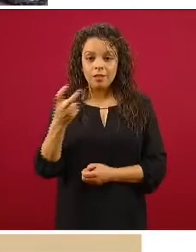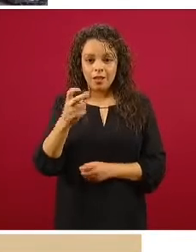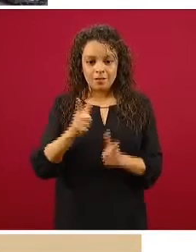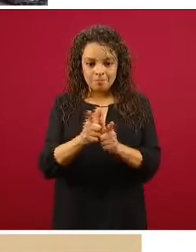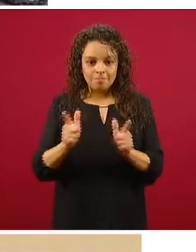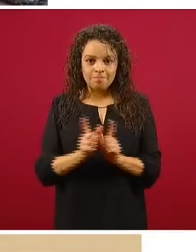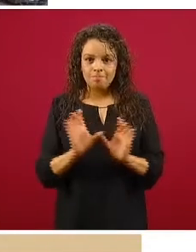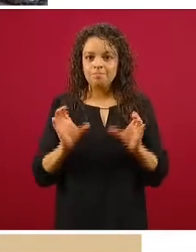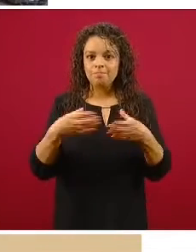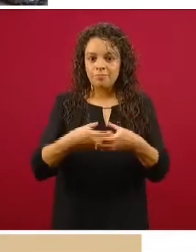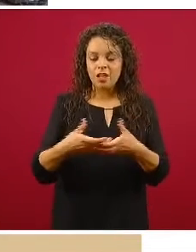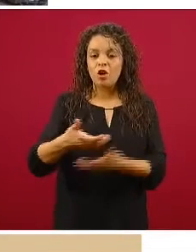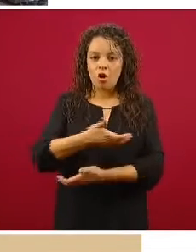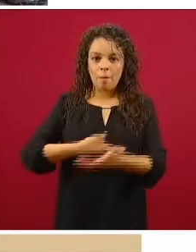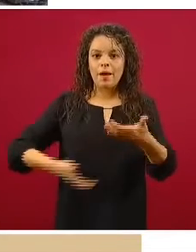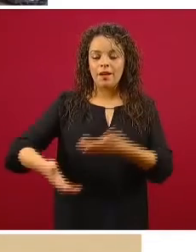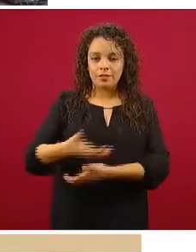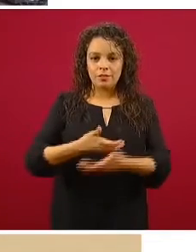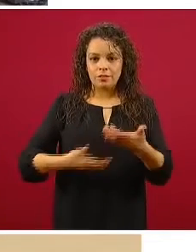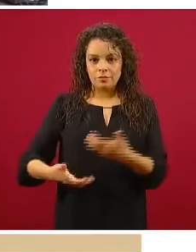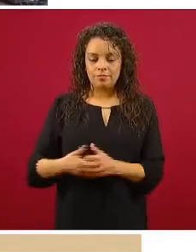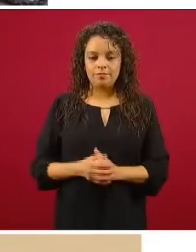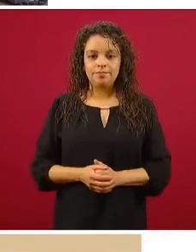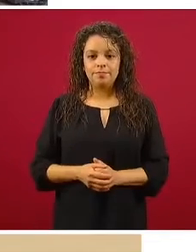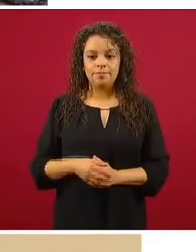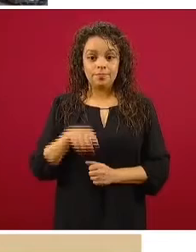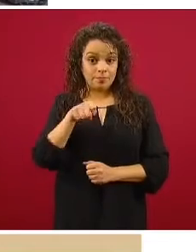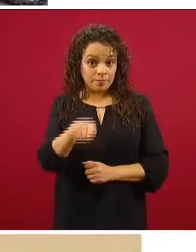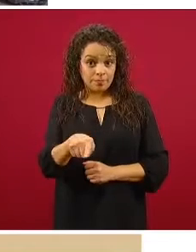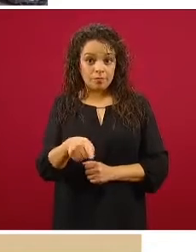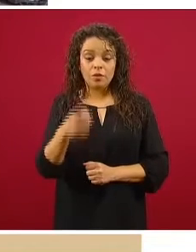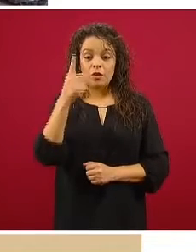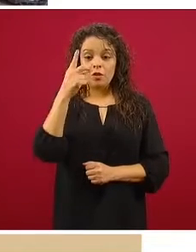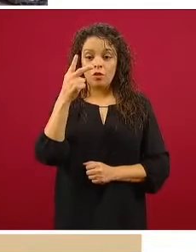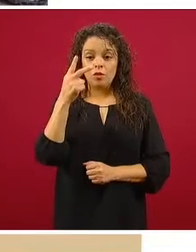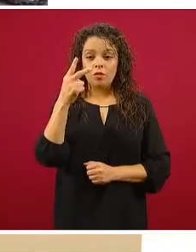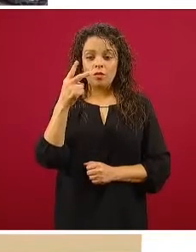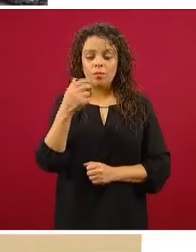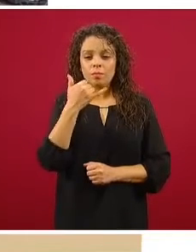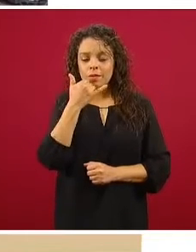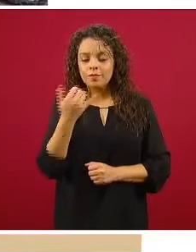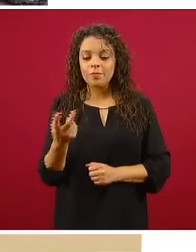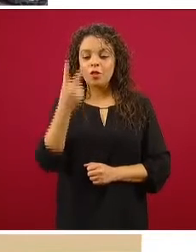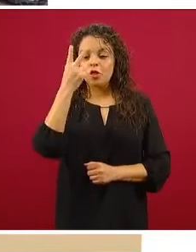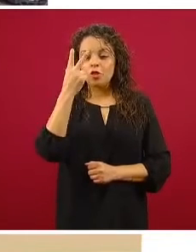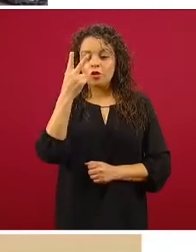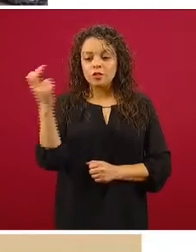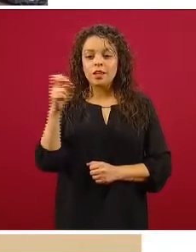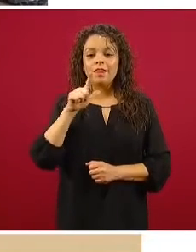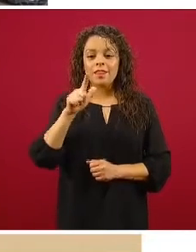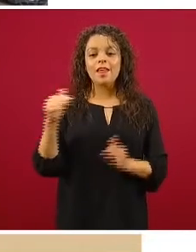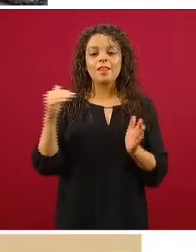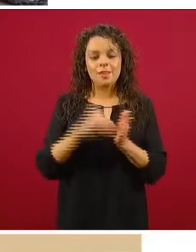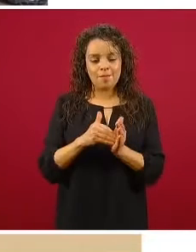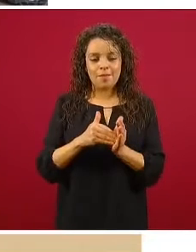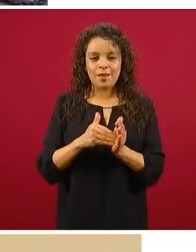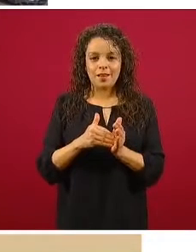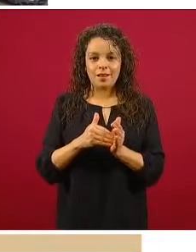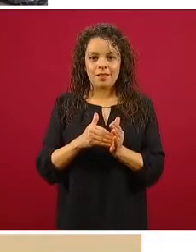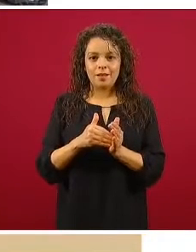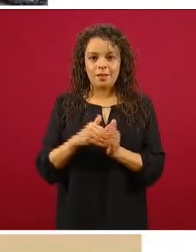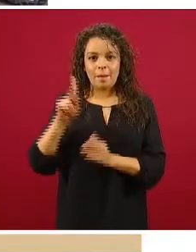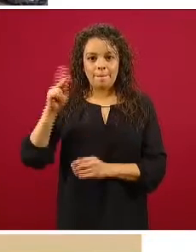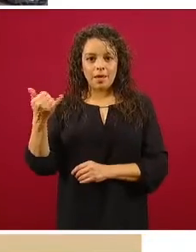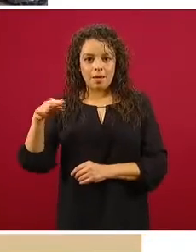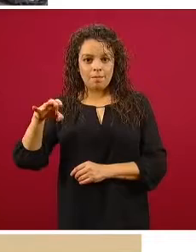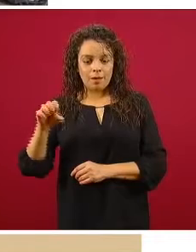del comercio. En el sector comercio hay 217 mil micronegocios de uno